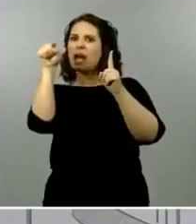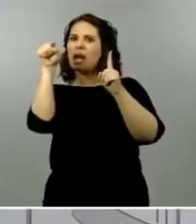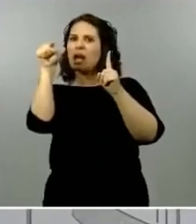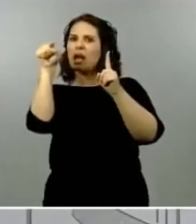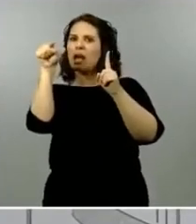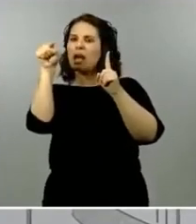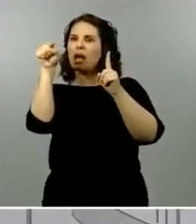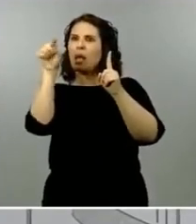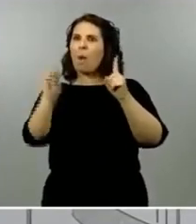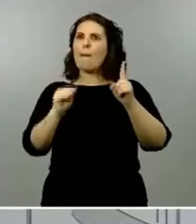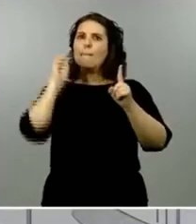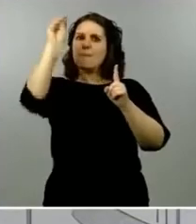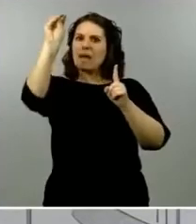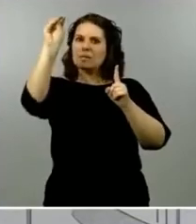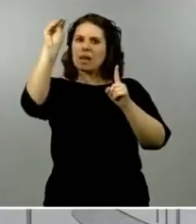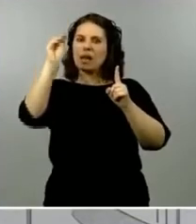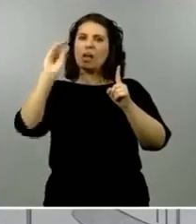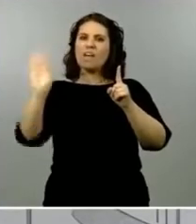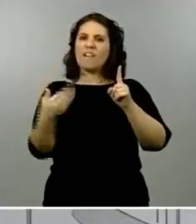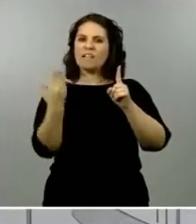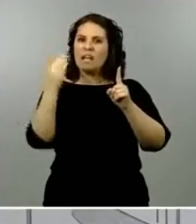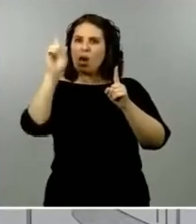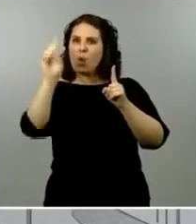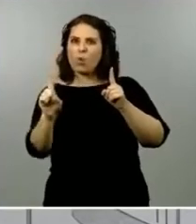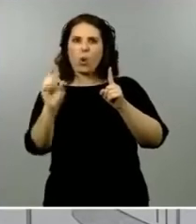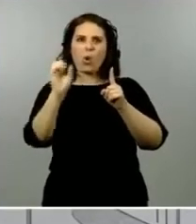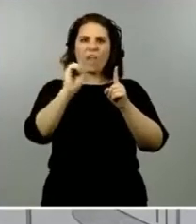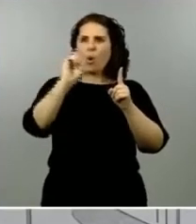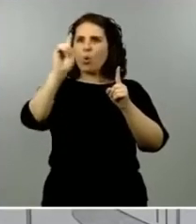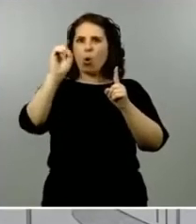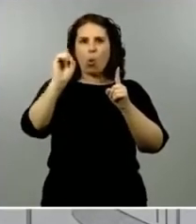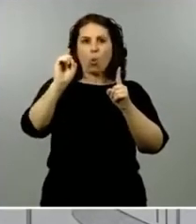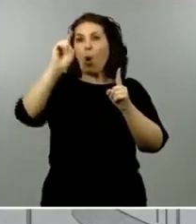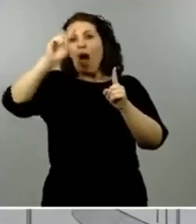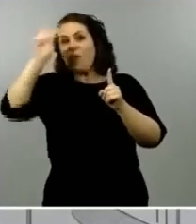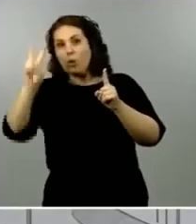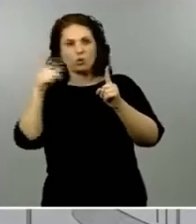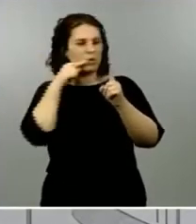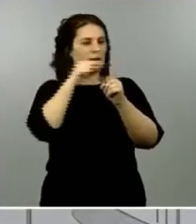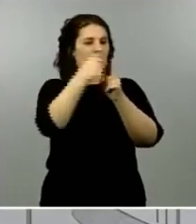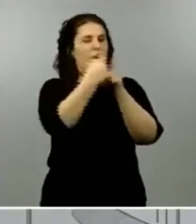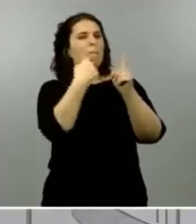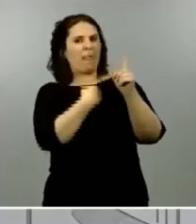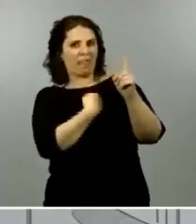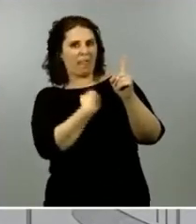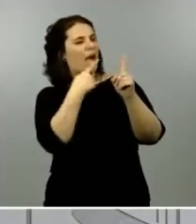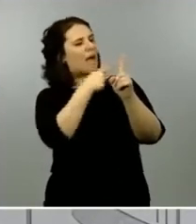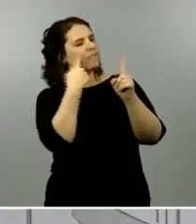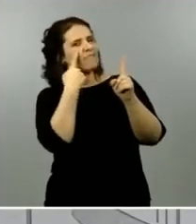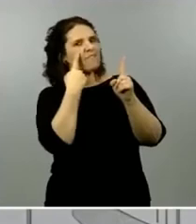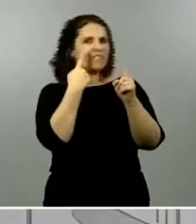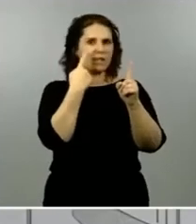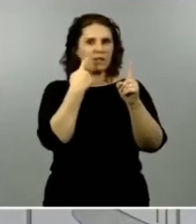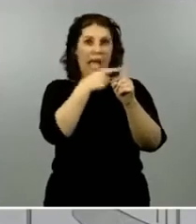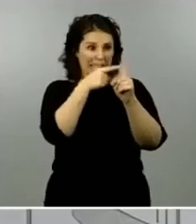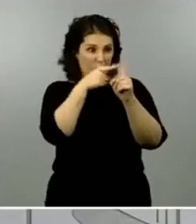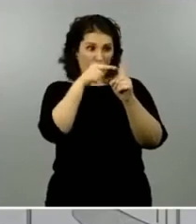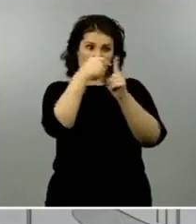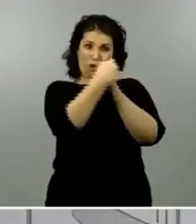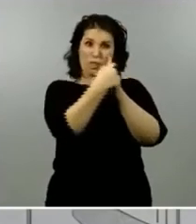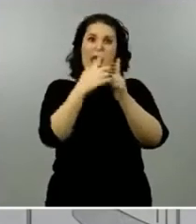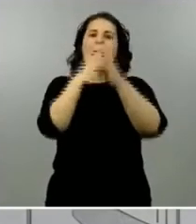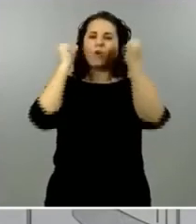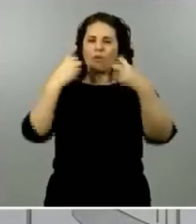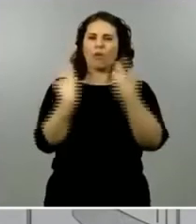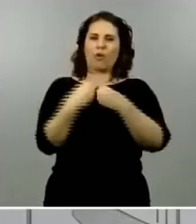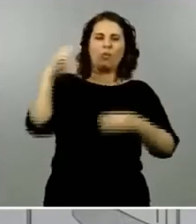una unidad territorial pasa de una fase a otra están acordados con las comunidades autónomas son conocidos públicamente ustedes los conocen los